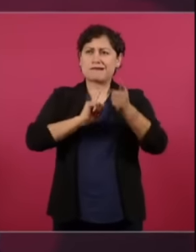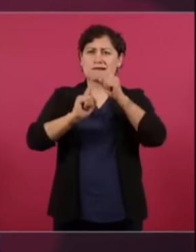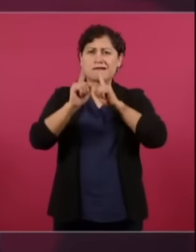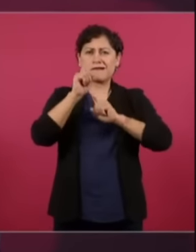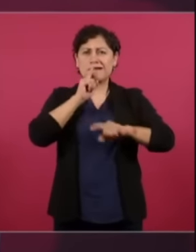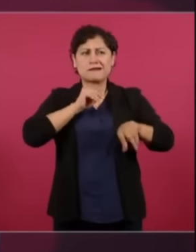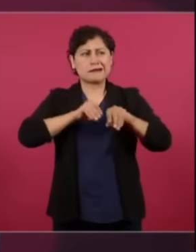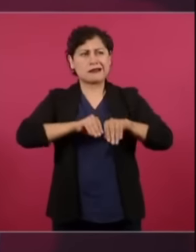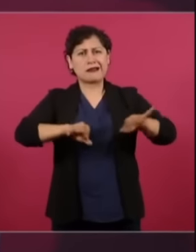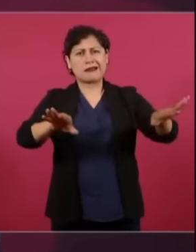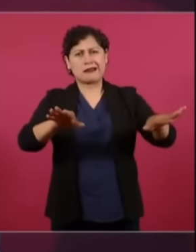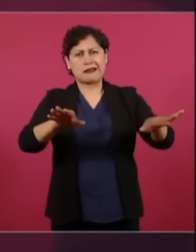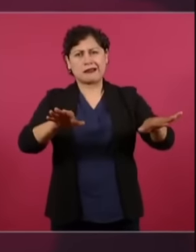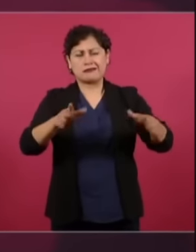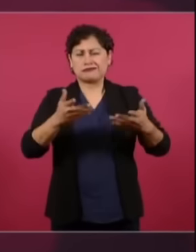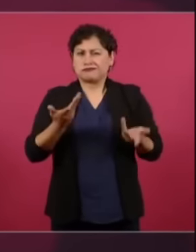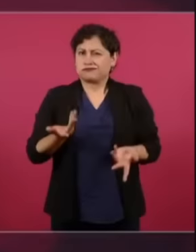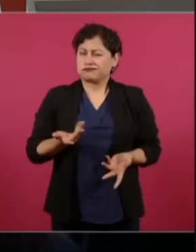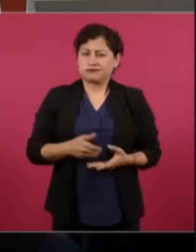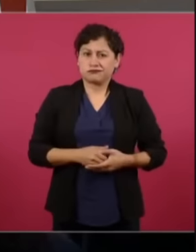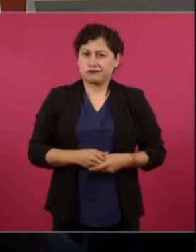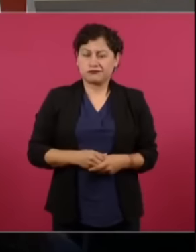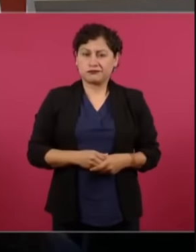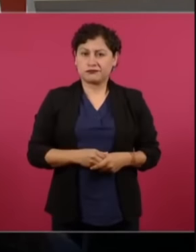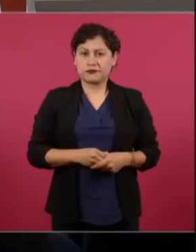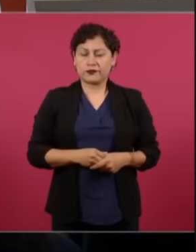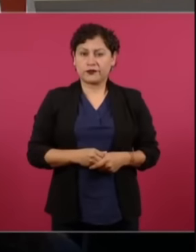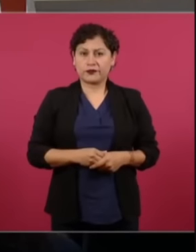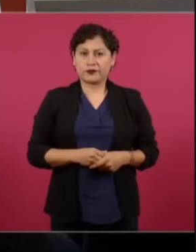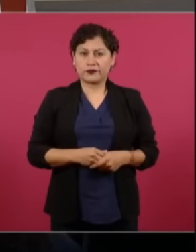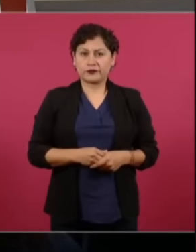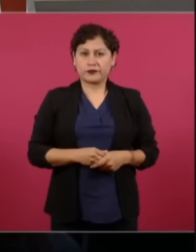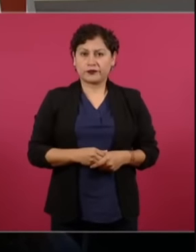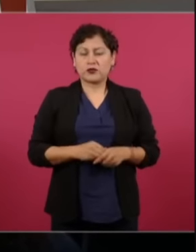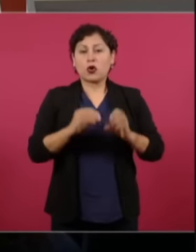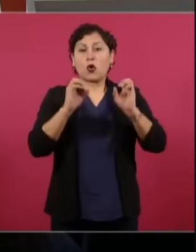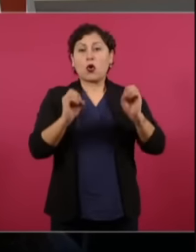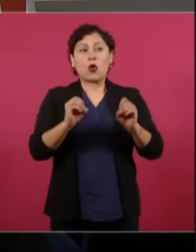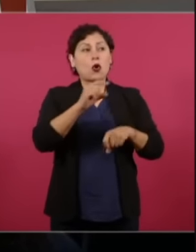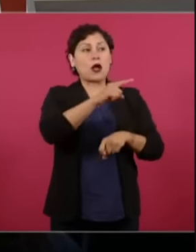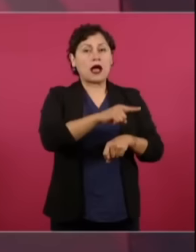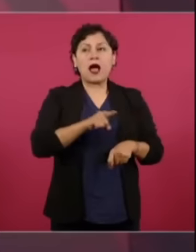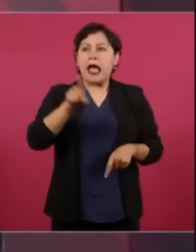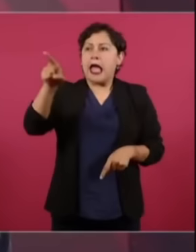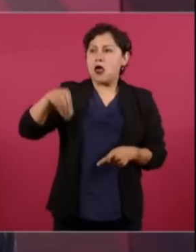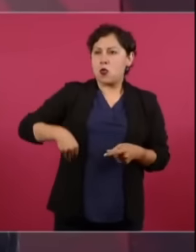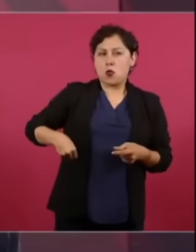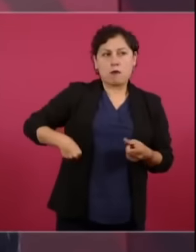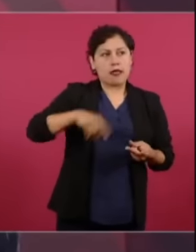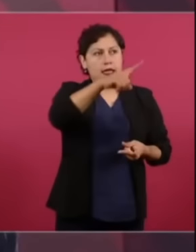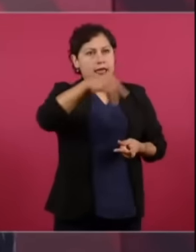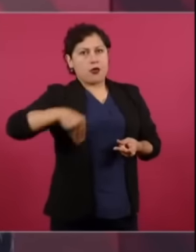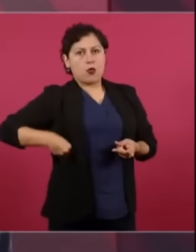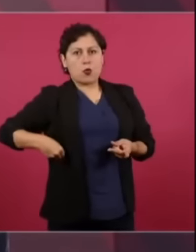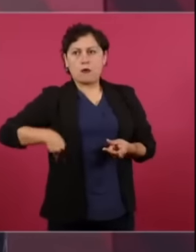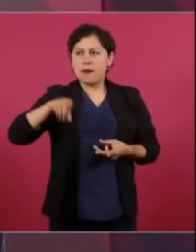que nos ayuden a compartir este video en todas sus redes sociales, que activen la campanita de notificaciones y que nos regalen